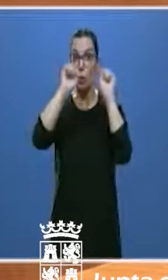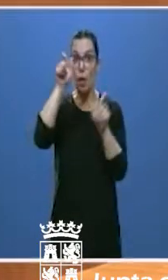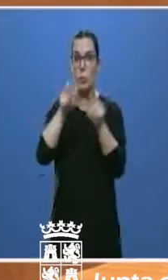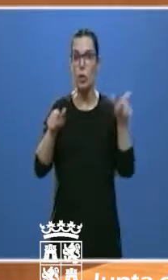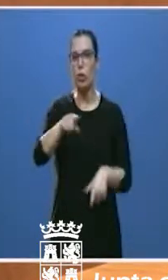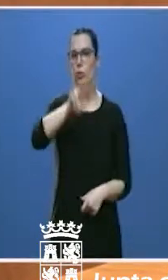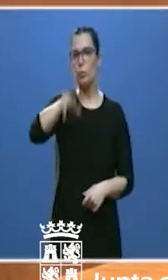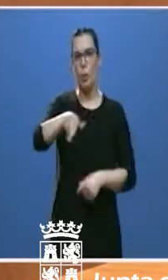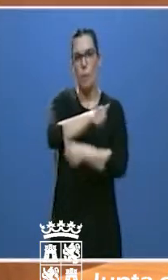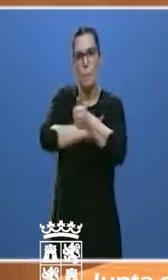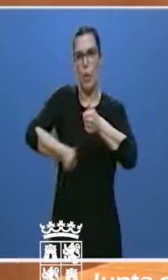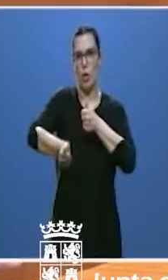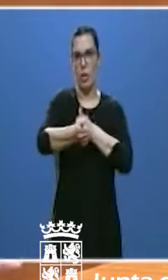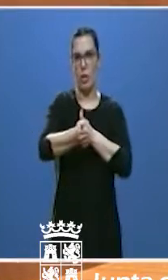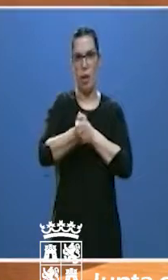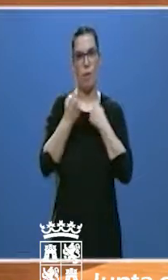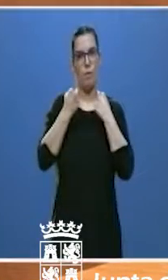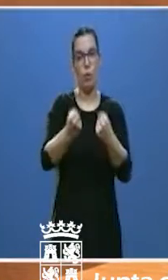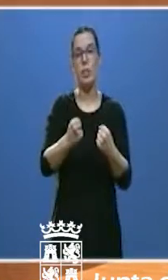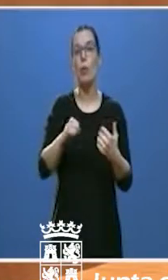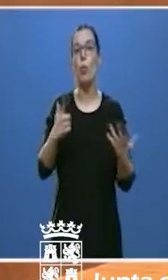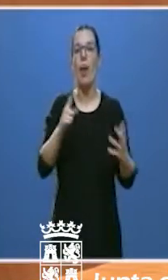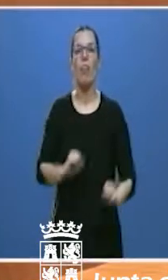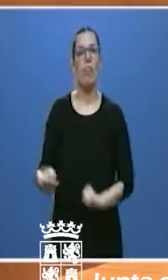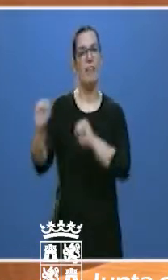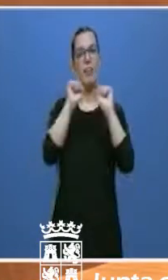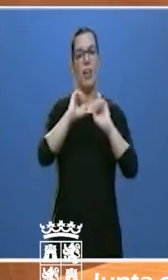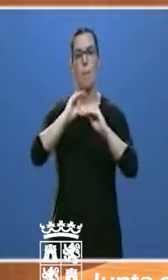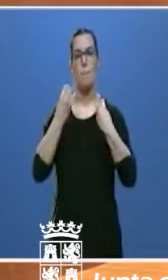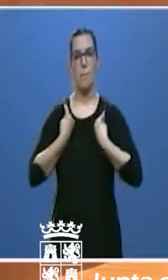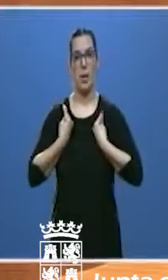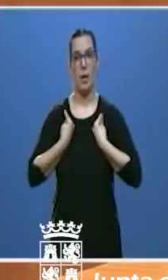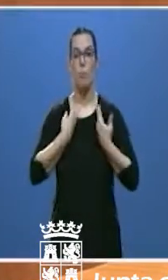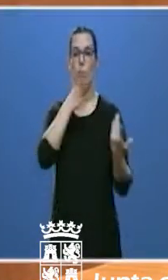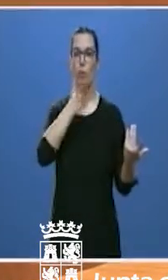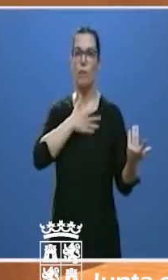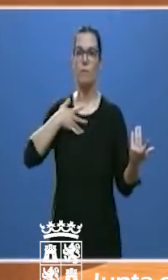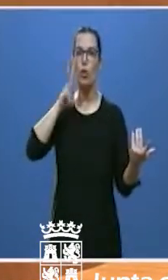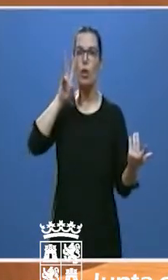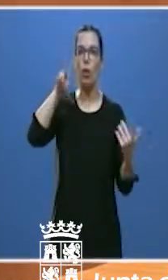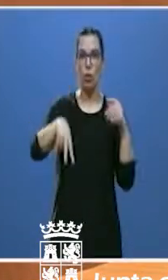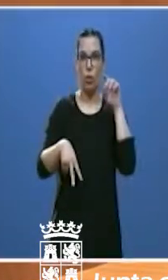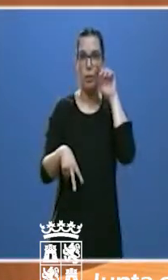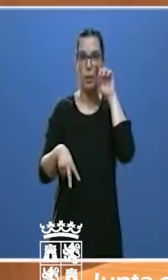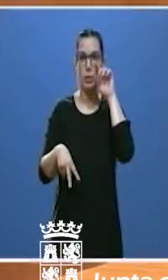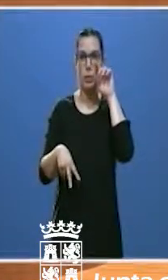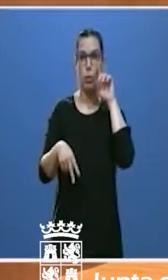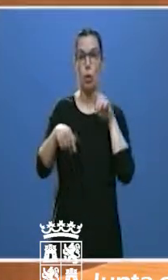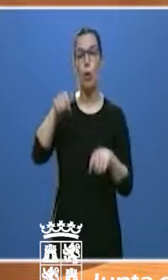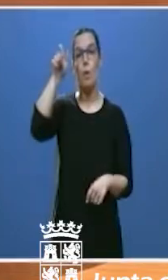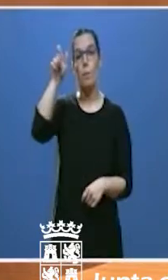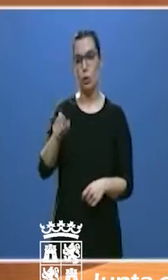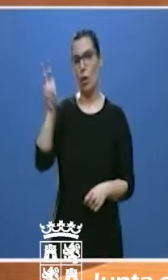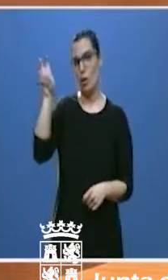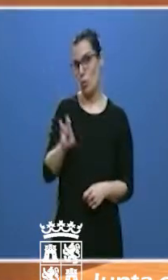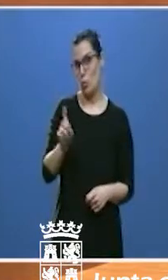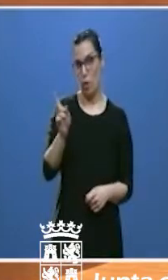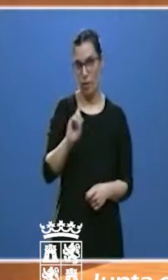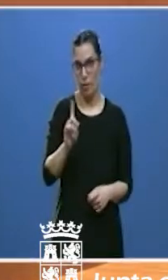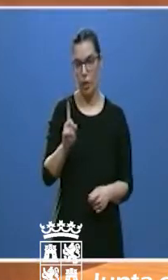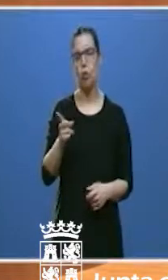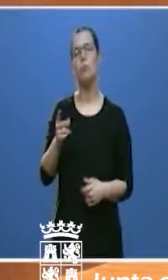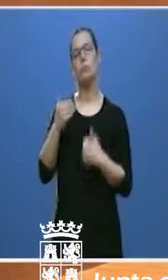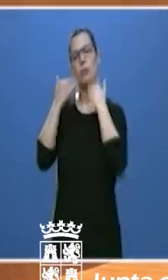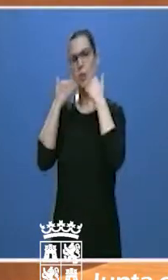prioridad la defensa de la vida. Y quiero hacer un reconocimiento a alguien que hoy aquí no está por razones obvias, a la